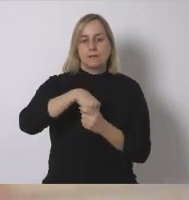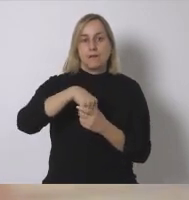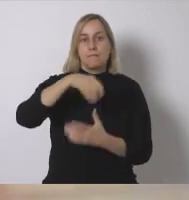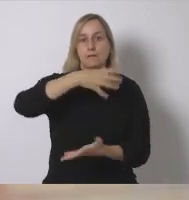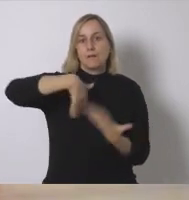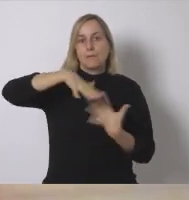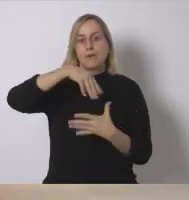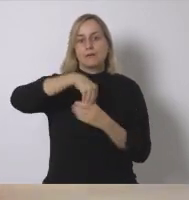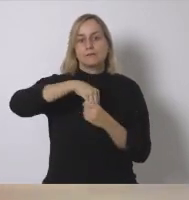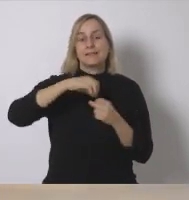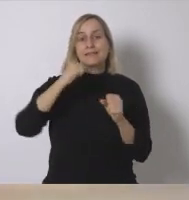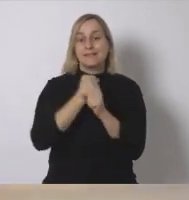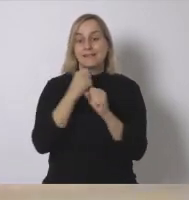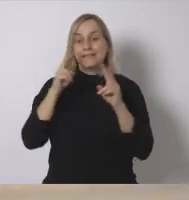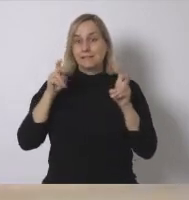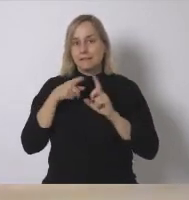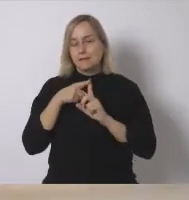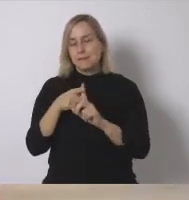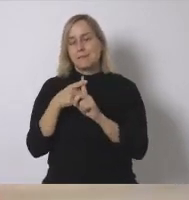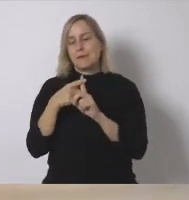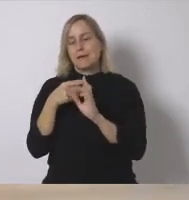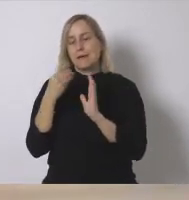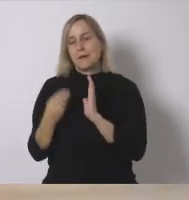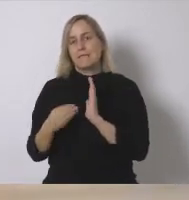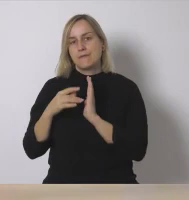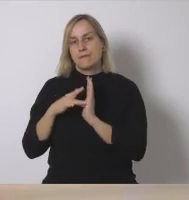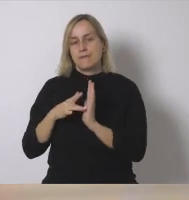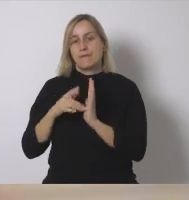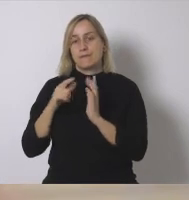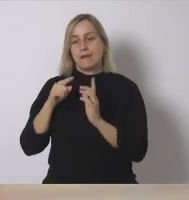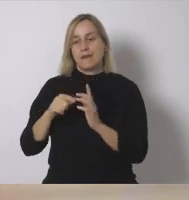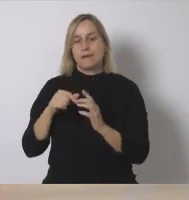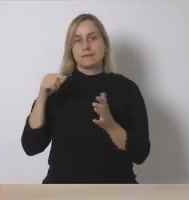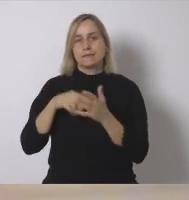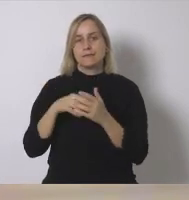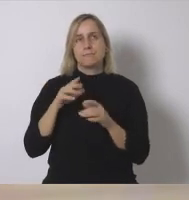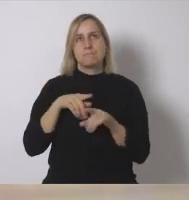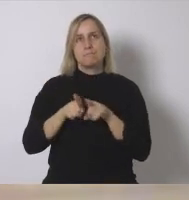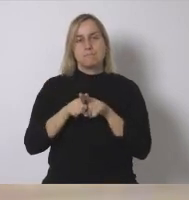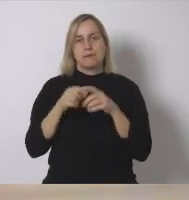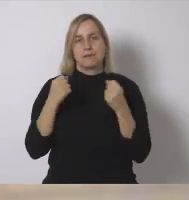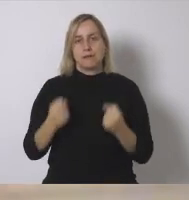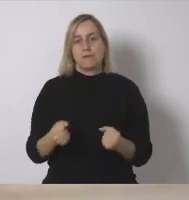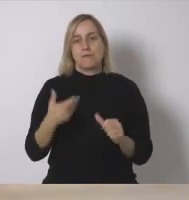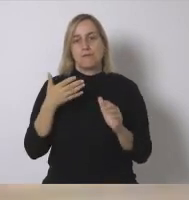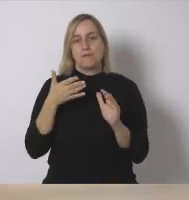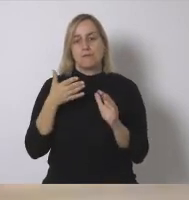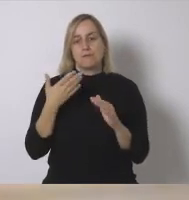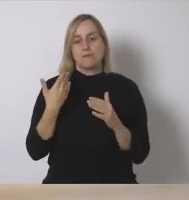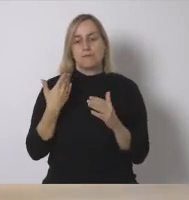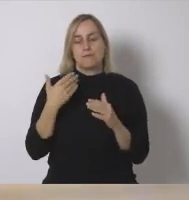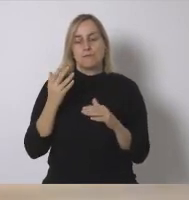el tema de la eficiencia está bastante criticado como eficiencia porque está